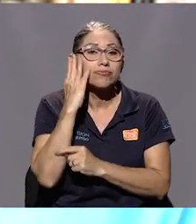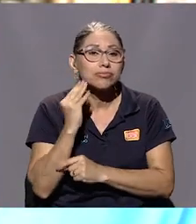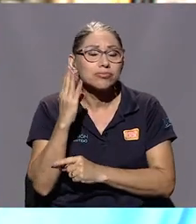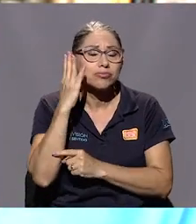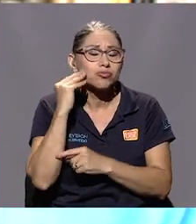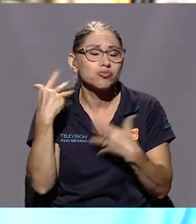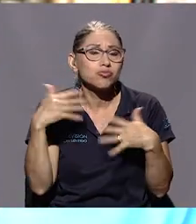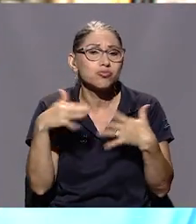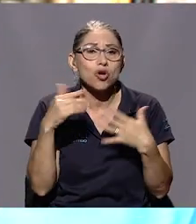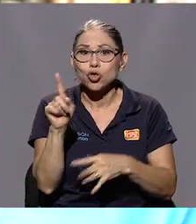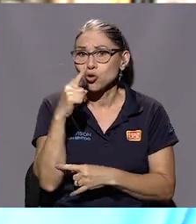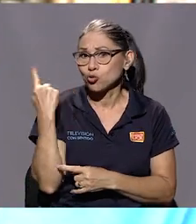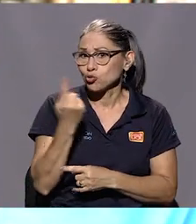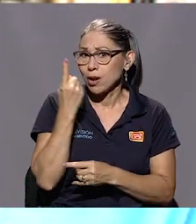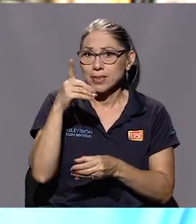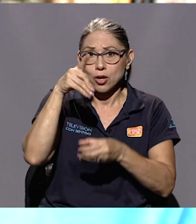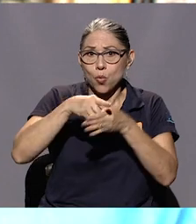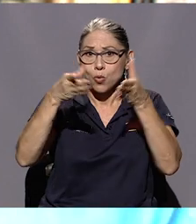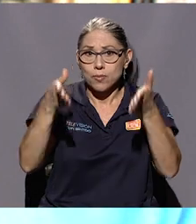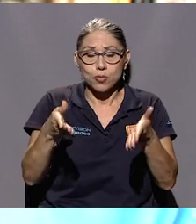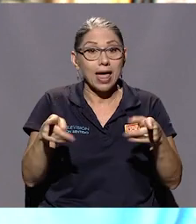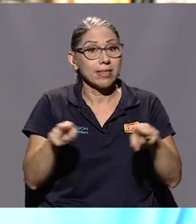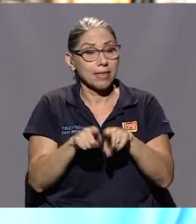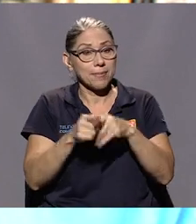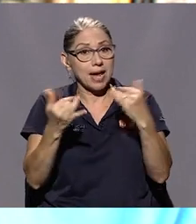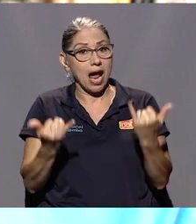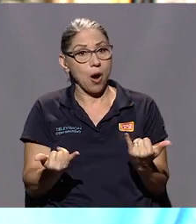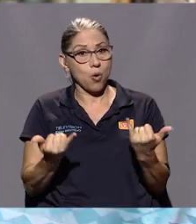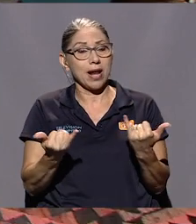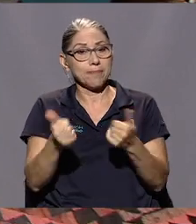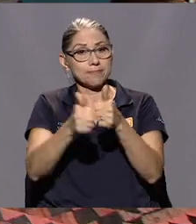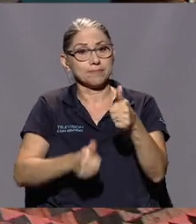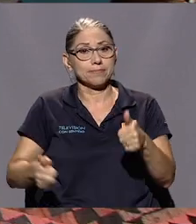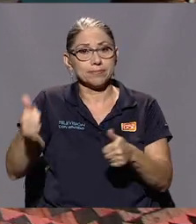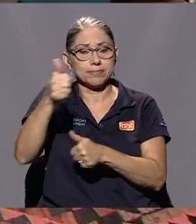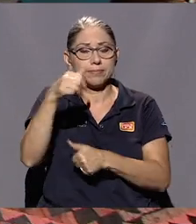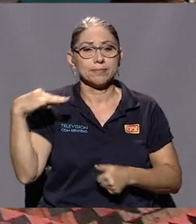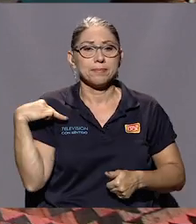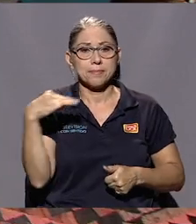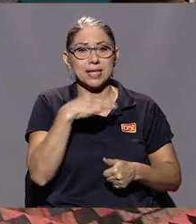muy amplia, no solamente como diputada, sino ahora también en un ministerio donde